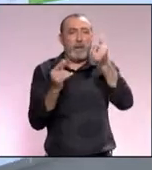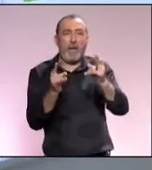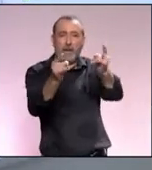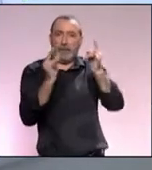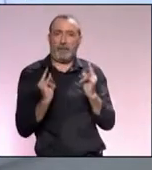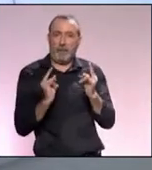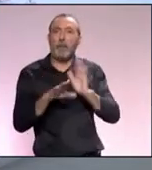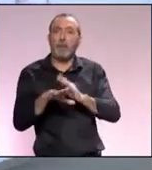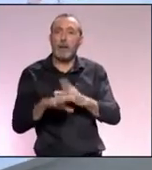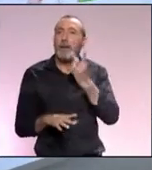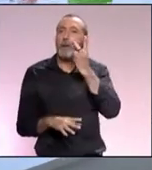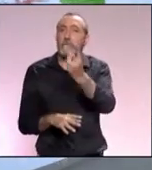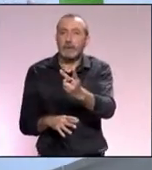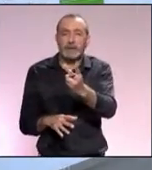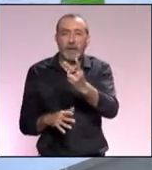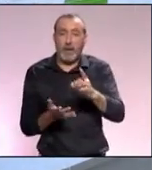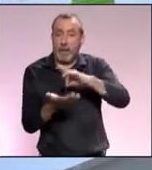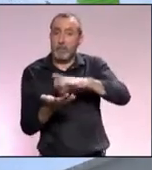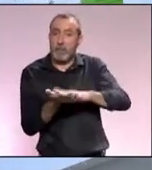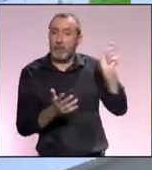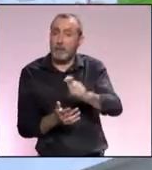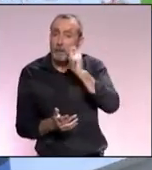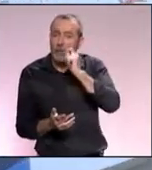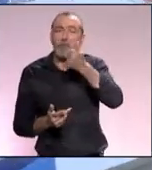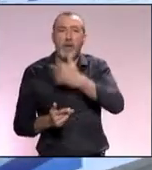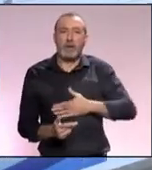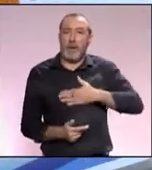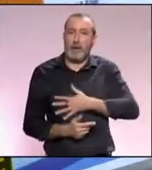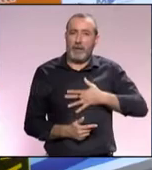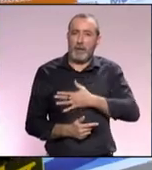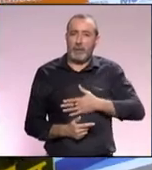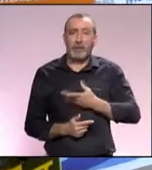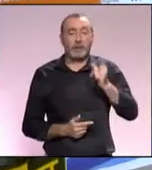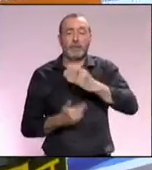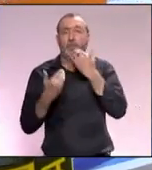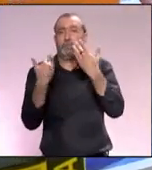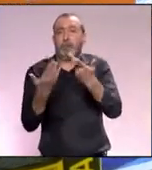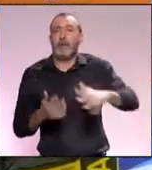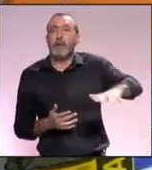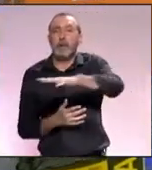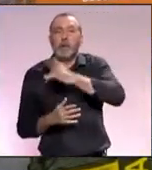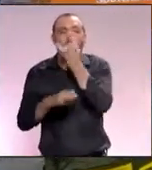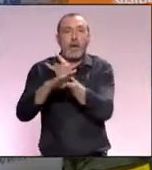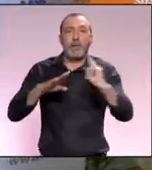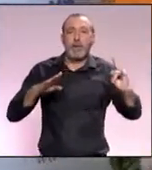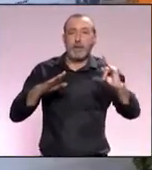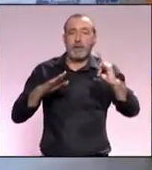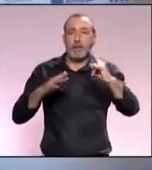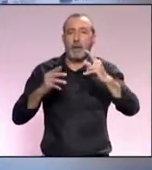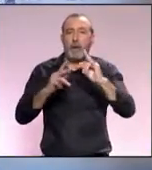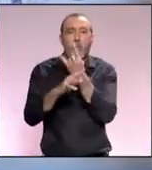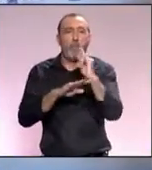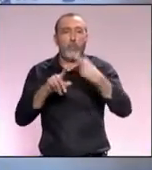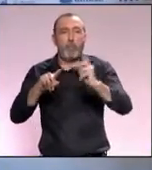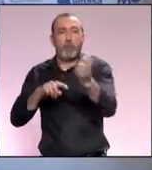medioambientales atractivos que hagan su visita un poco más acogedora. Después, bueno, espacios como nuestro Jardín Botánico